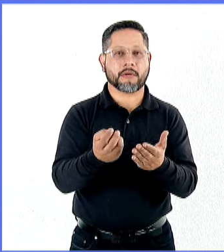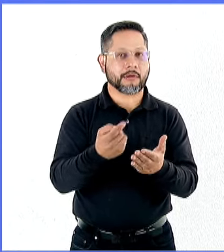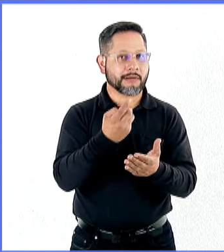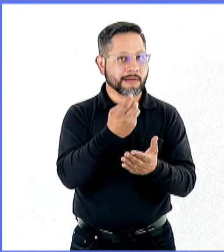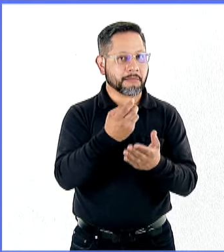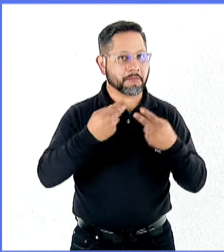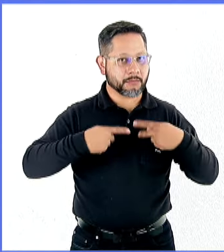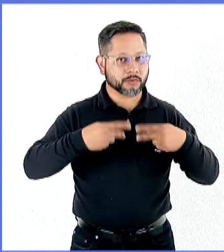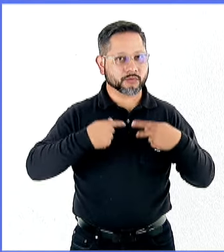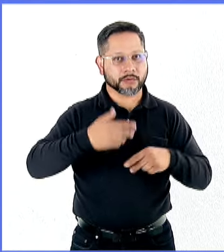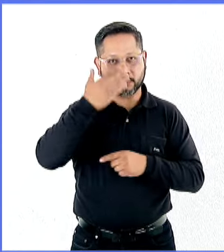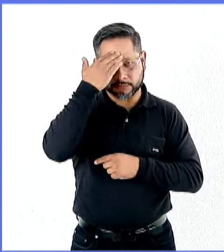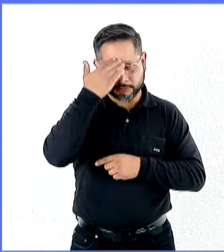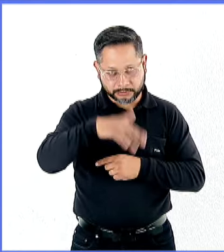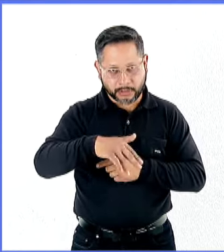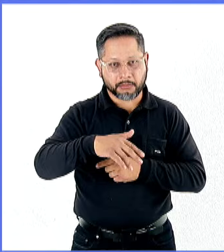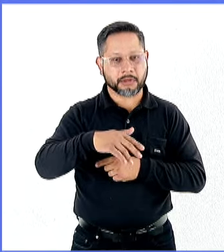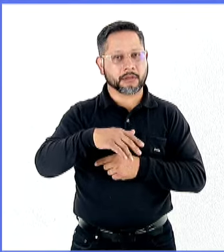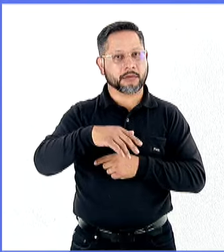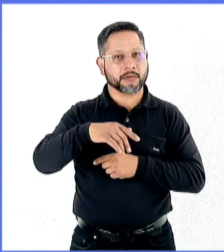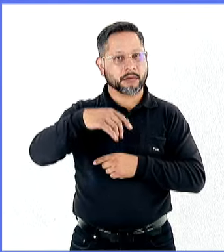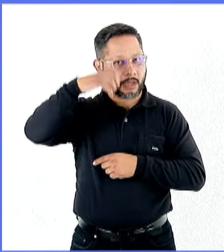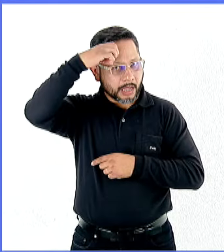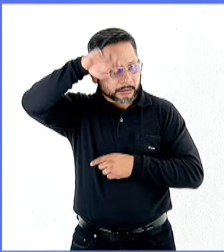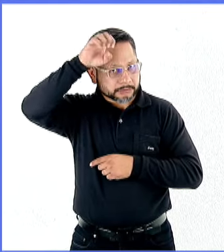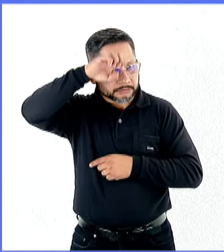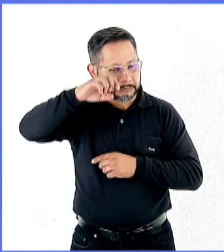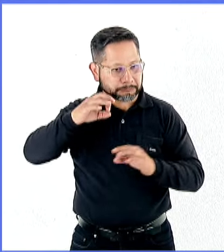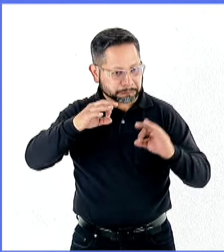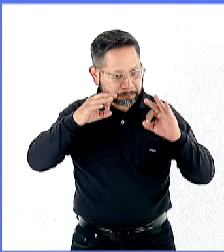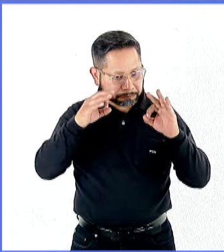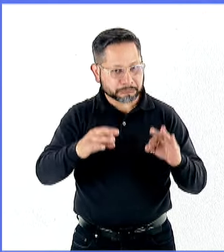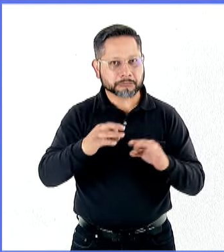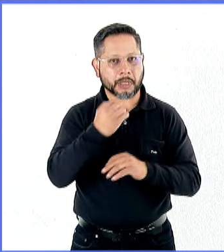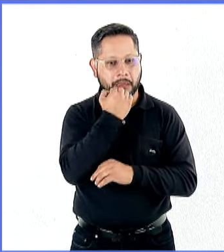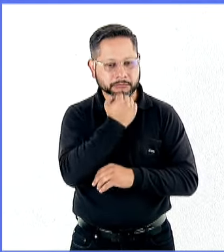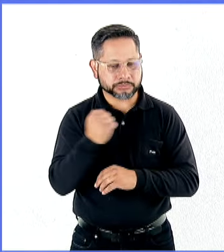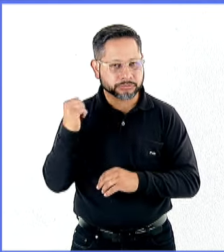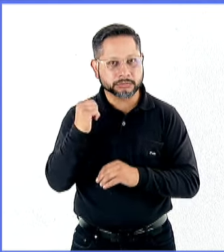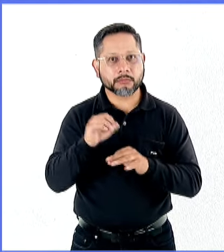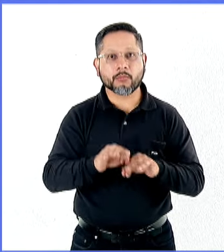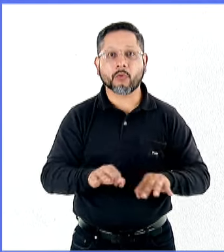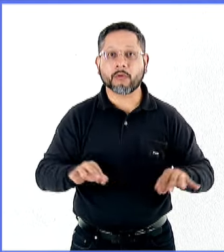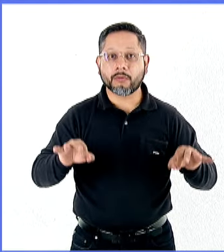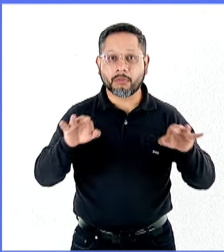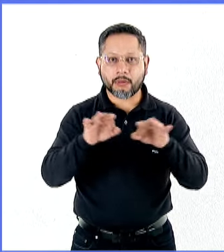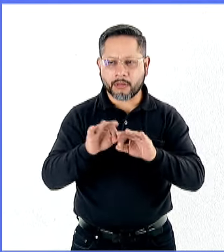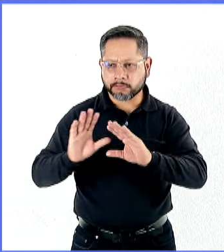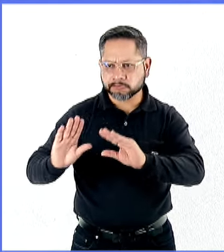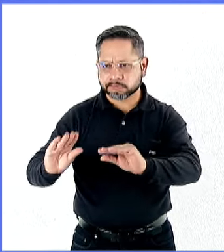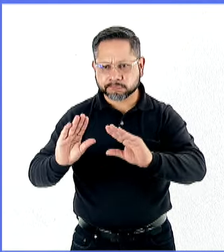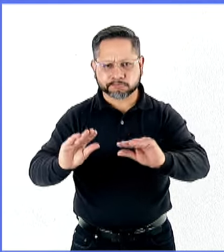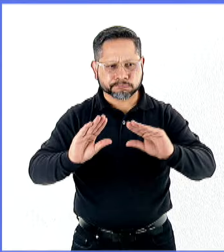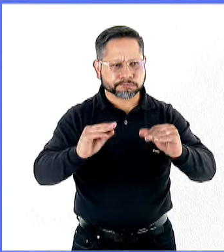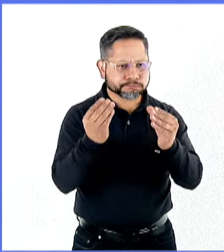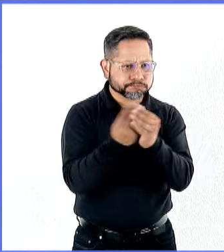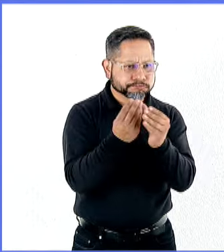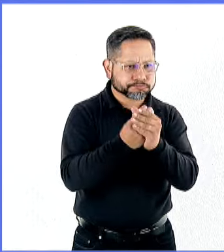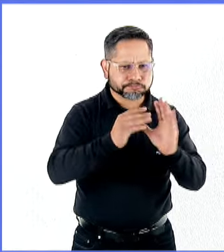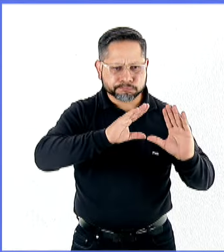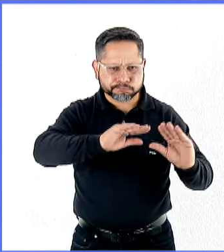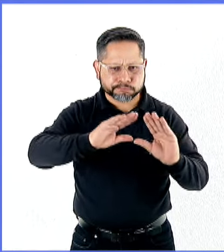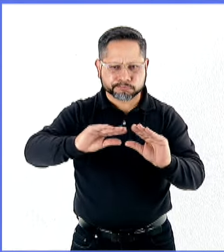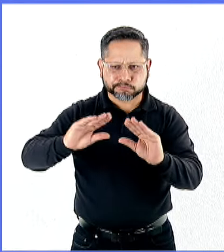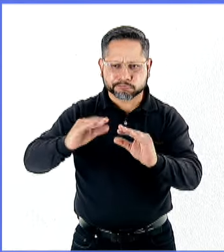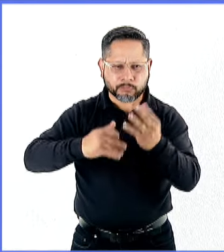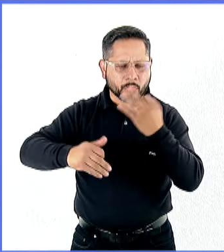calificada respecto a lo que se requiere, ¿no? Eso también es importante y también fortalecería mucho desde lo local,